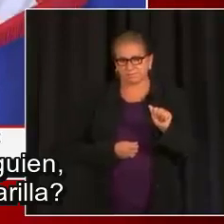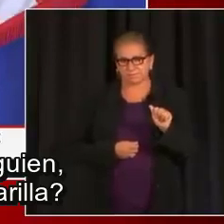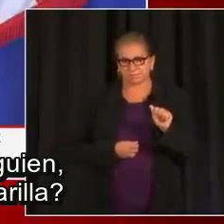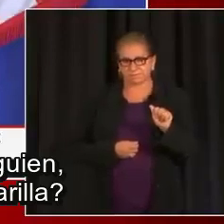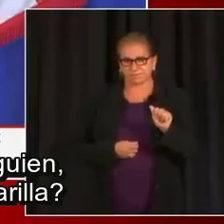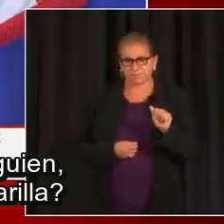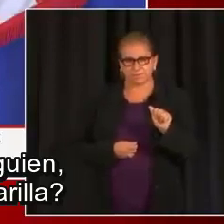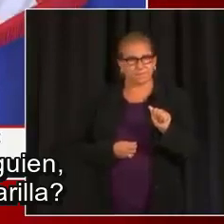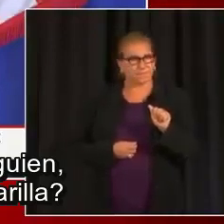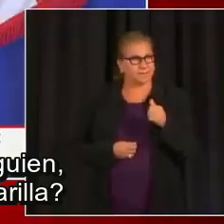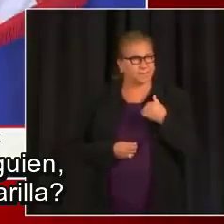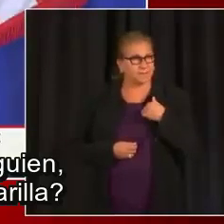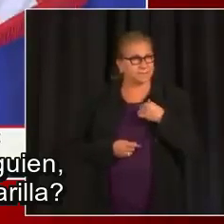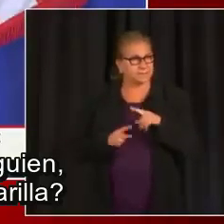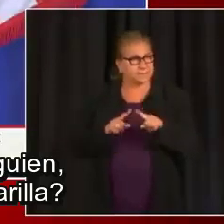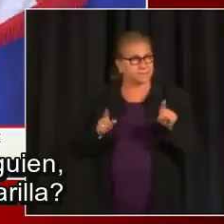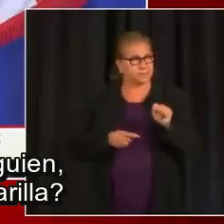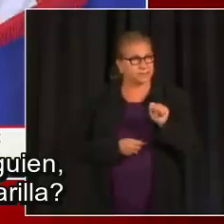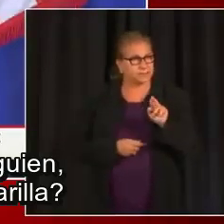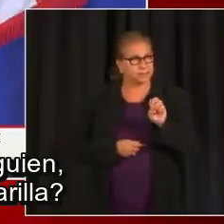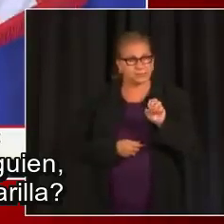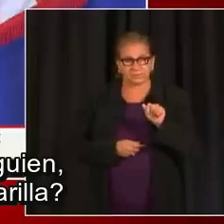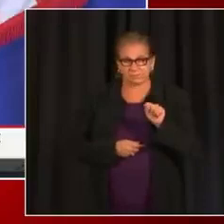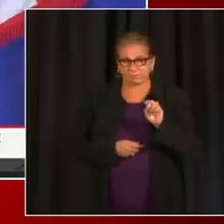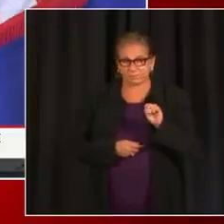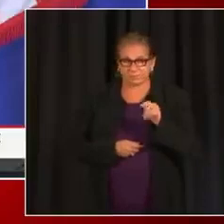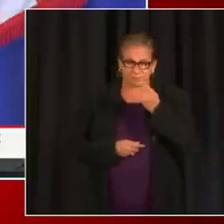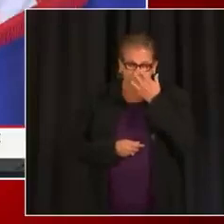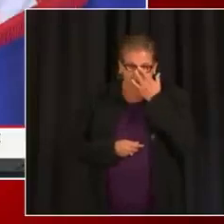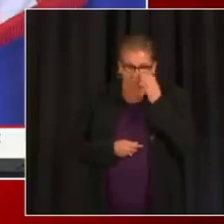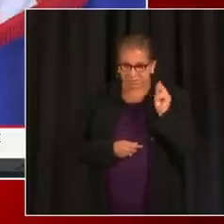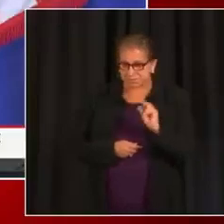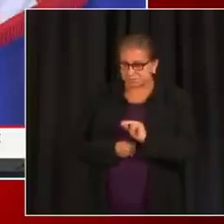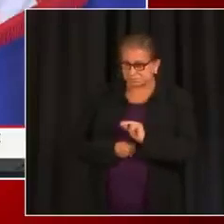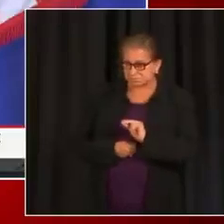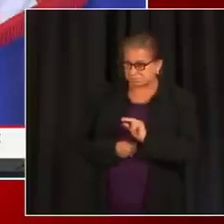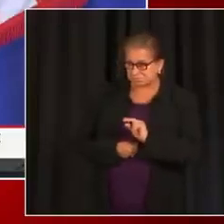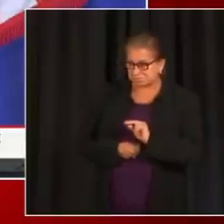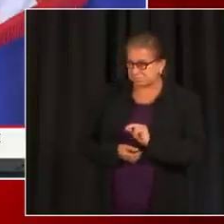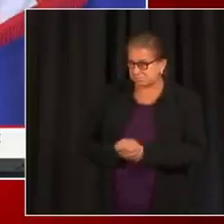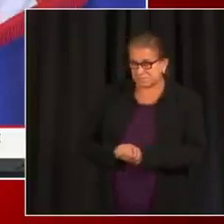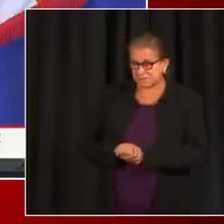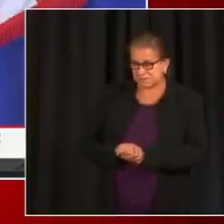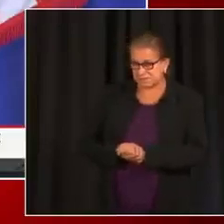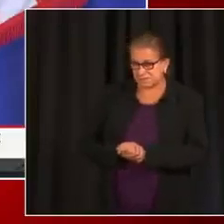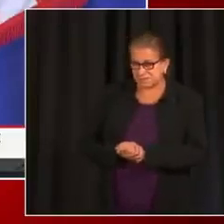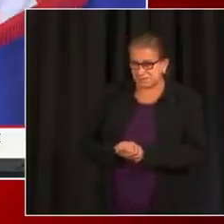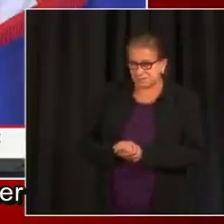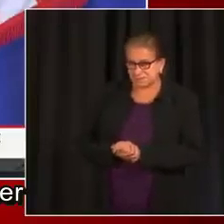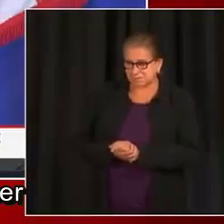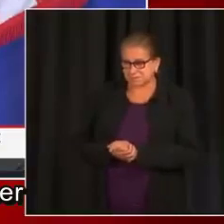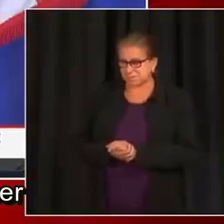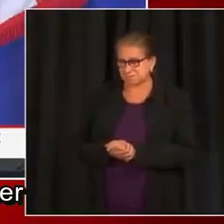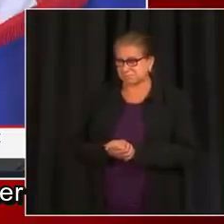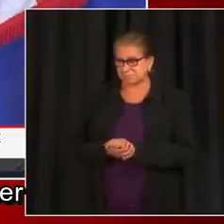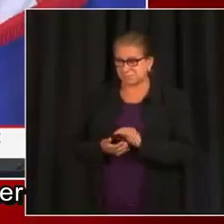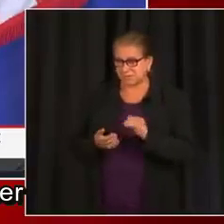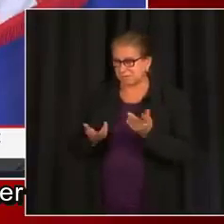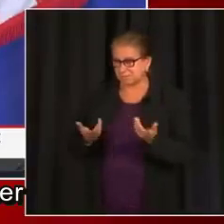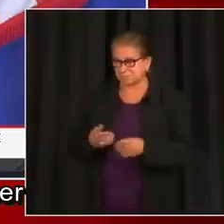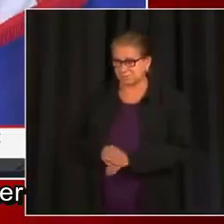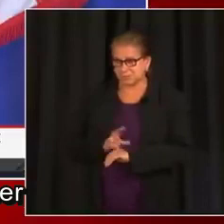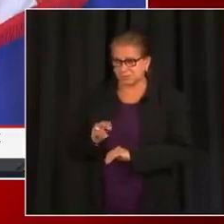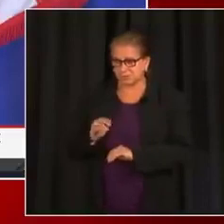utilizando, está en un lugar interior sin mascarilla. No, no lo espero, pero es algo que